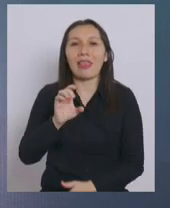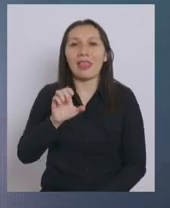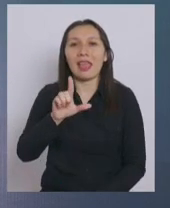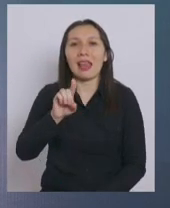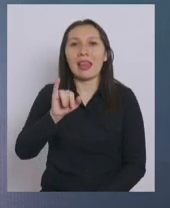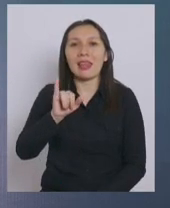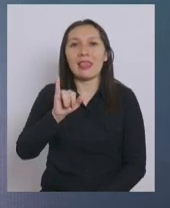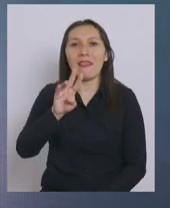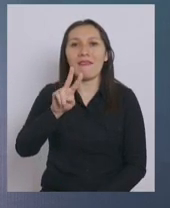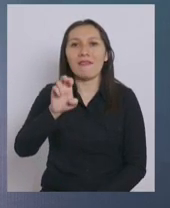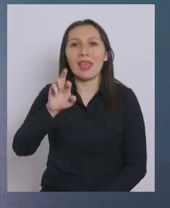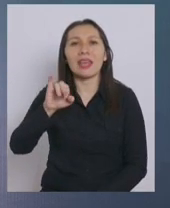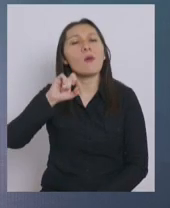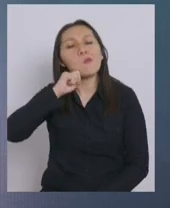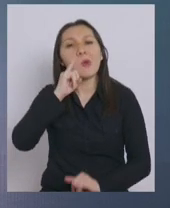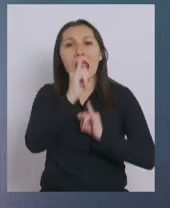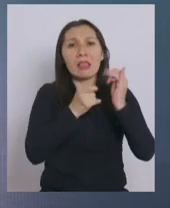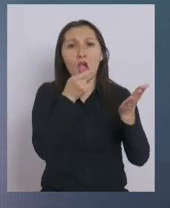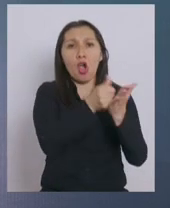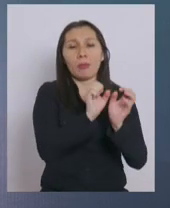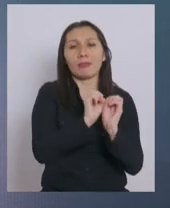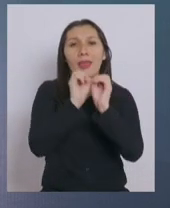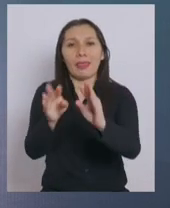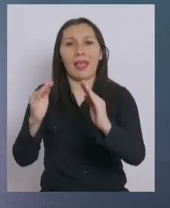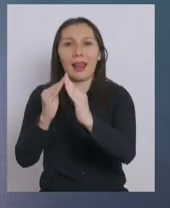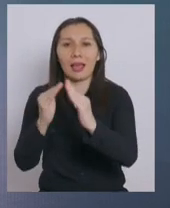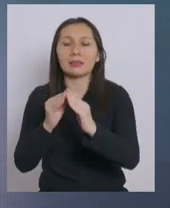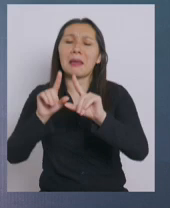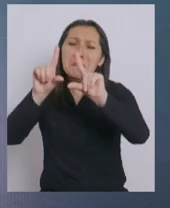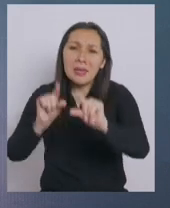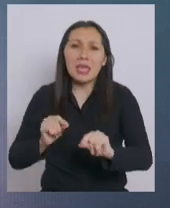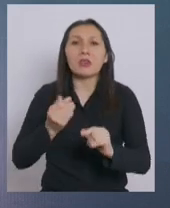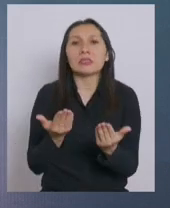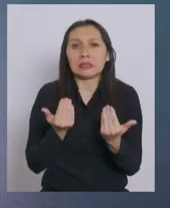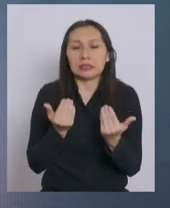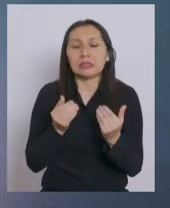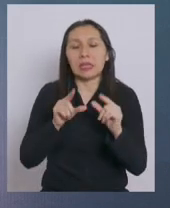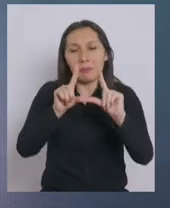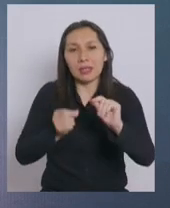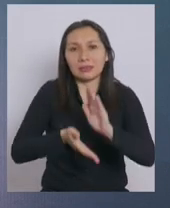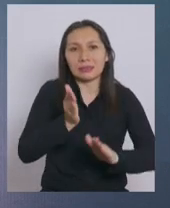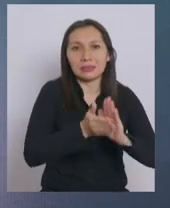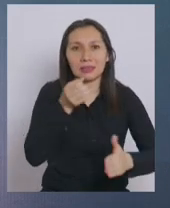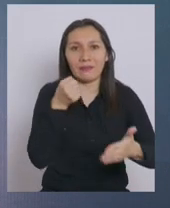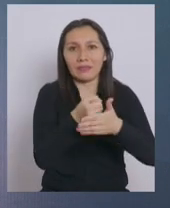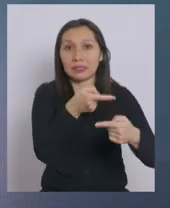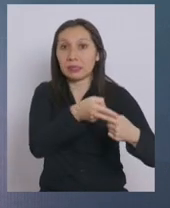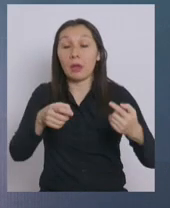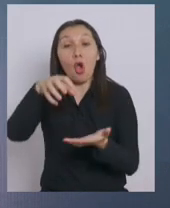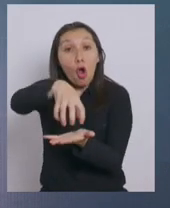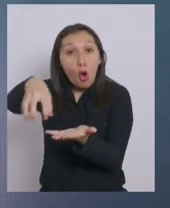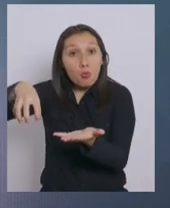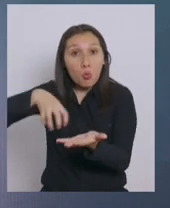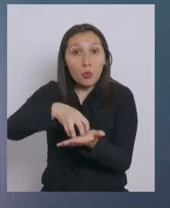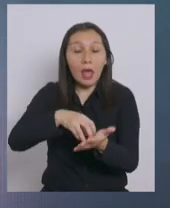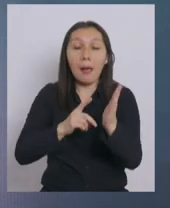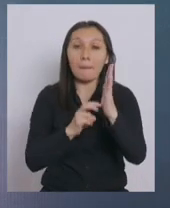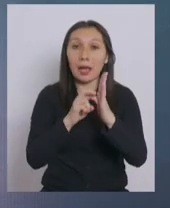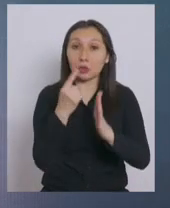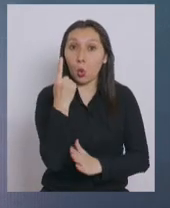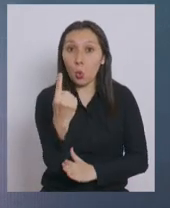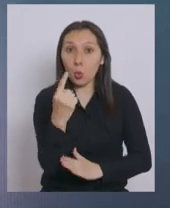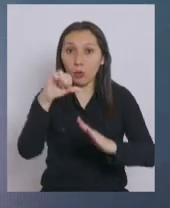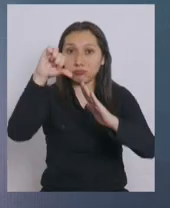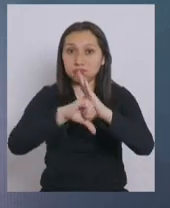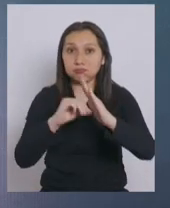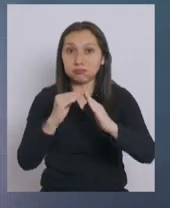Necesitamos disminuir la movilidad, particularmente los fines de semana. Quiero decir que las comunas que están en cuarentena, las